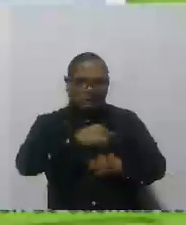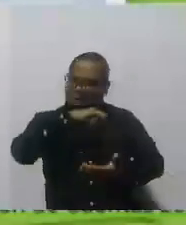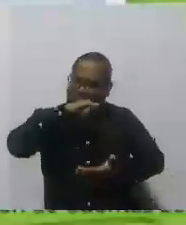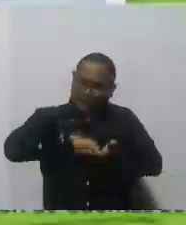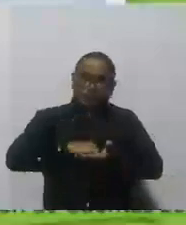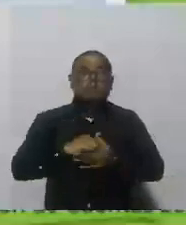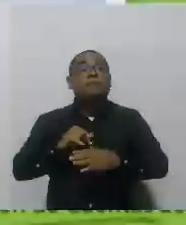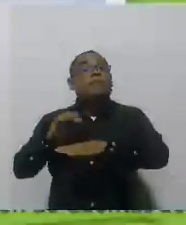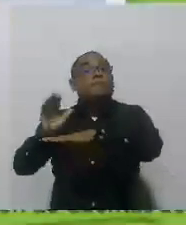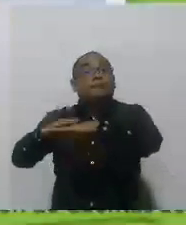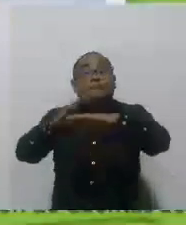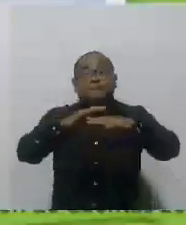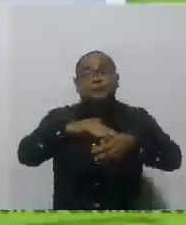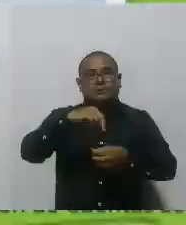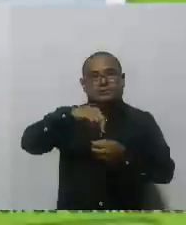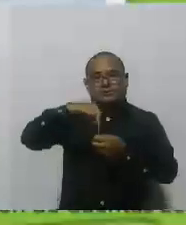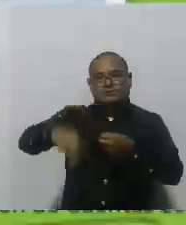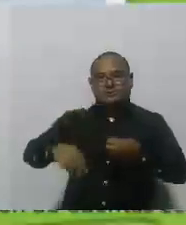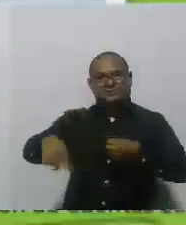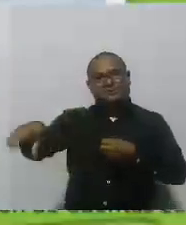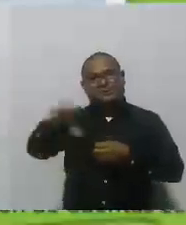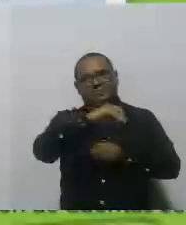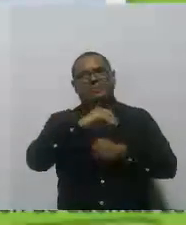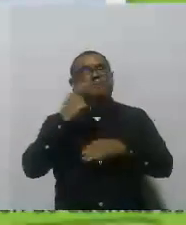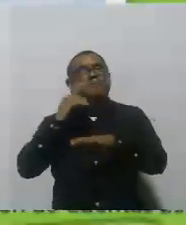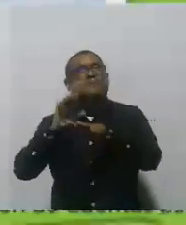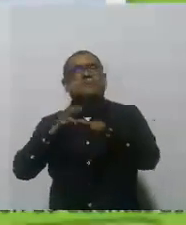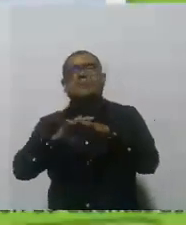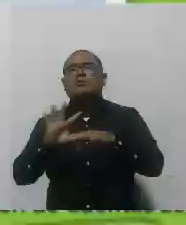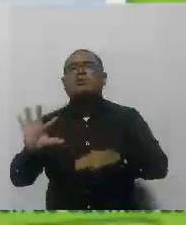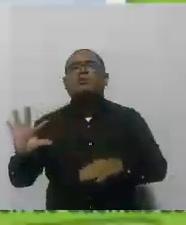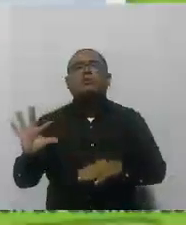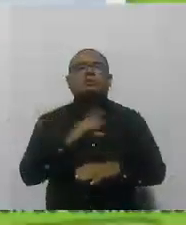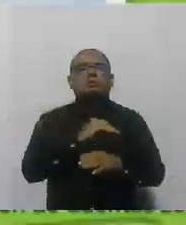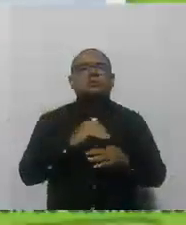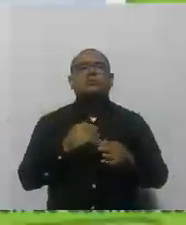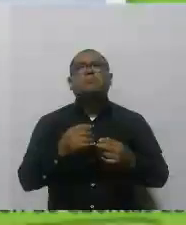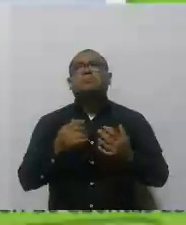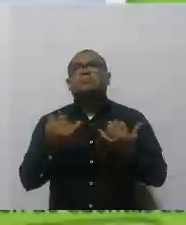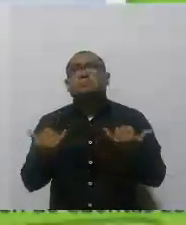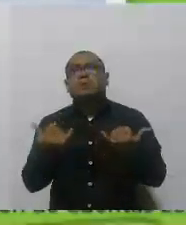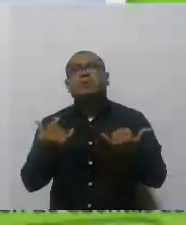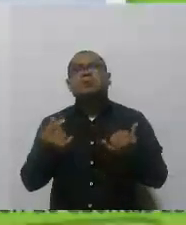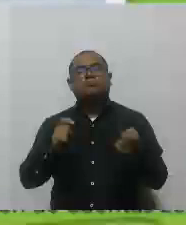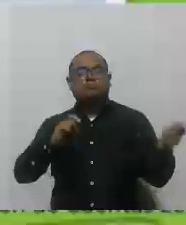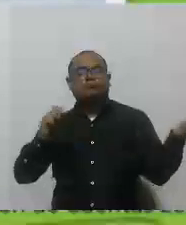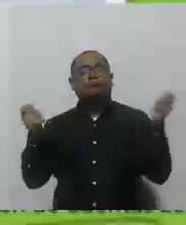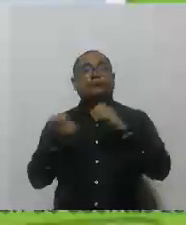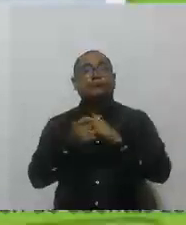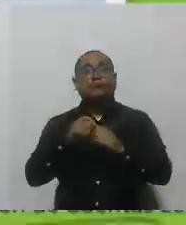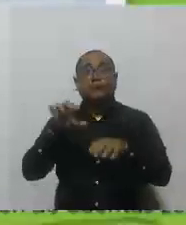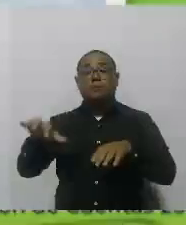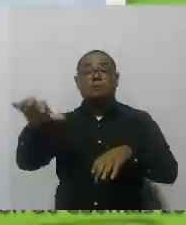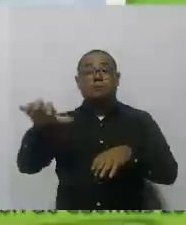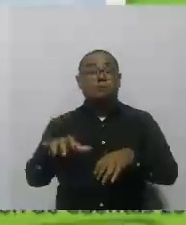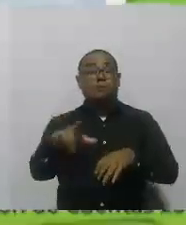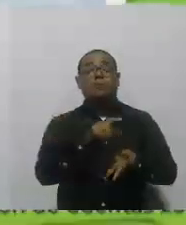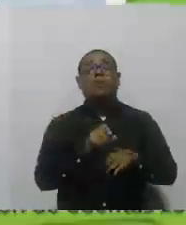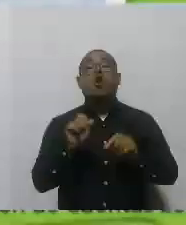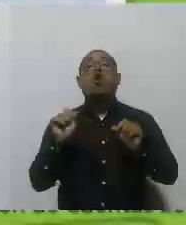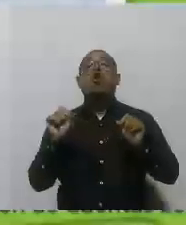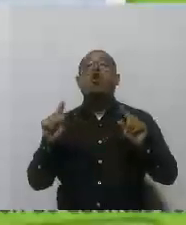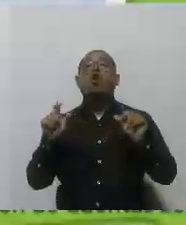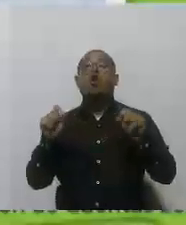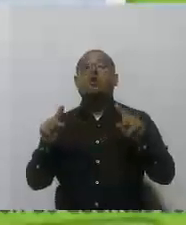decir a la ciudadanía, que también encontramos, en su momento cambiamos y ahora tenemos 11 puntos de atención para que